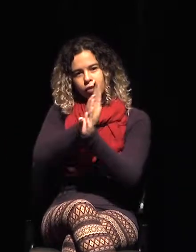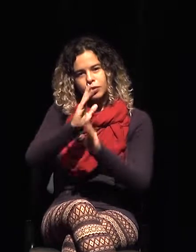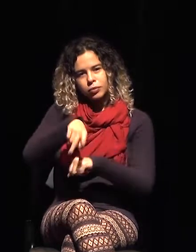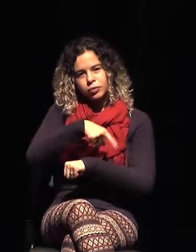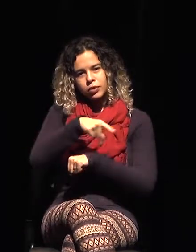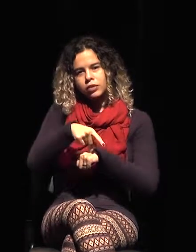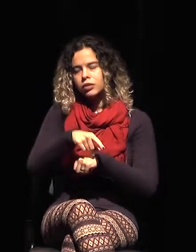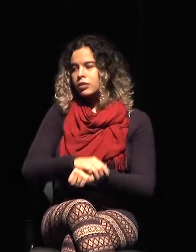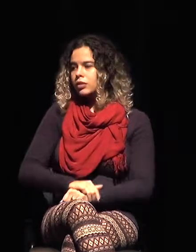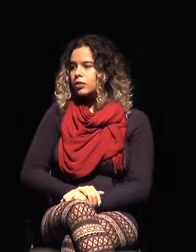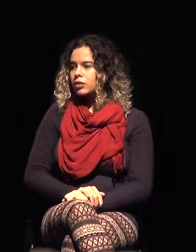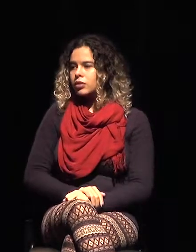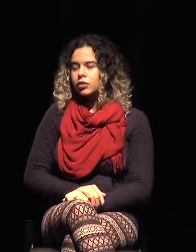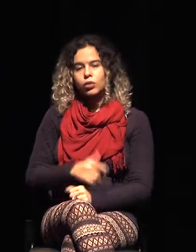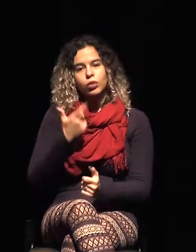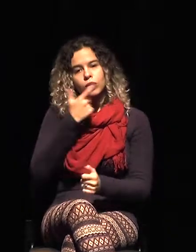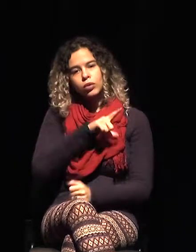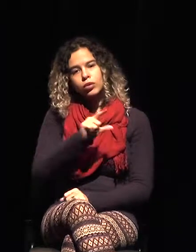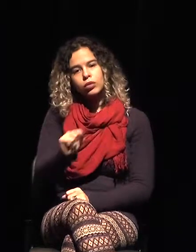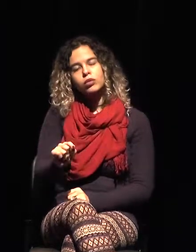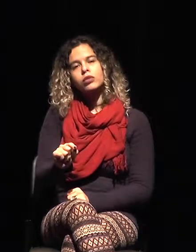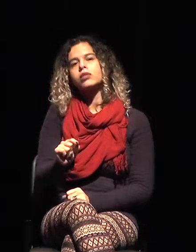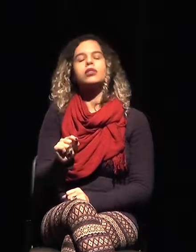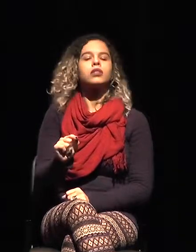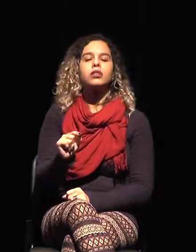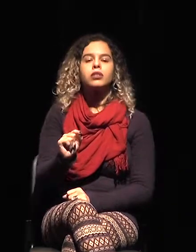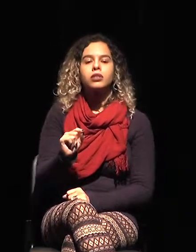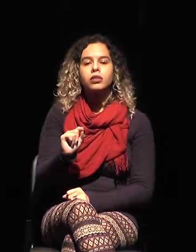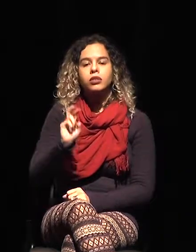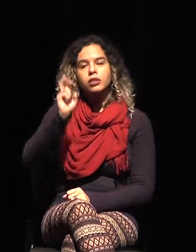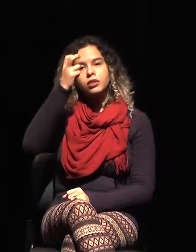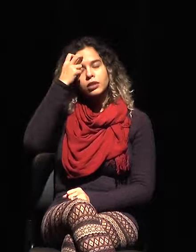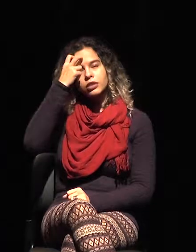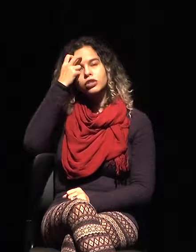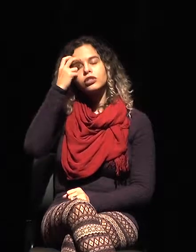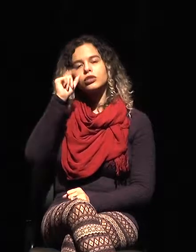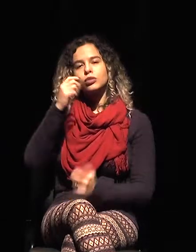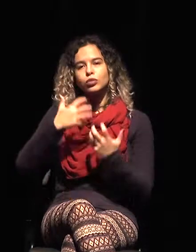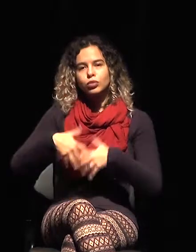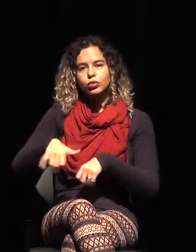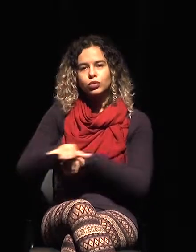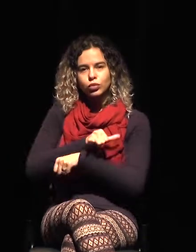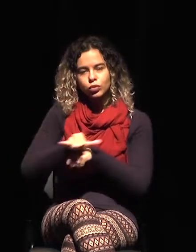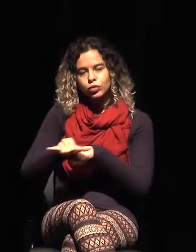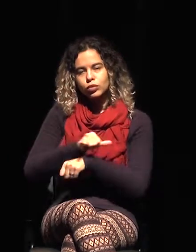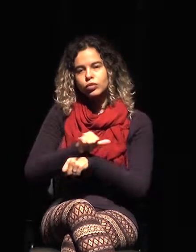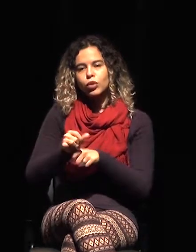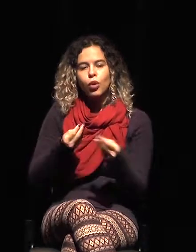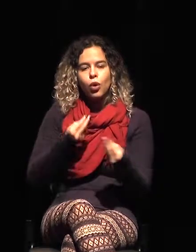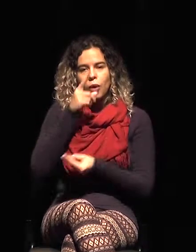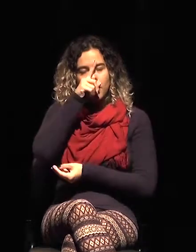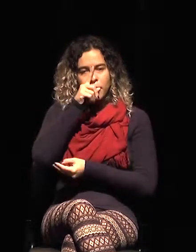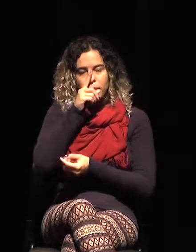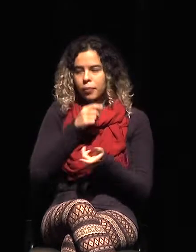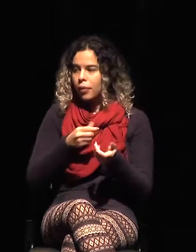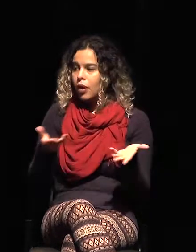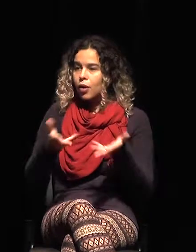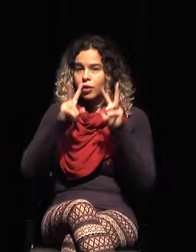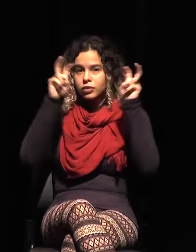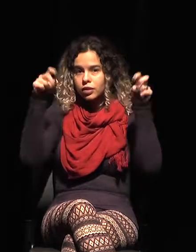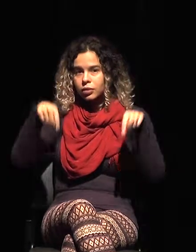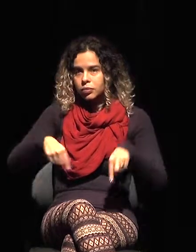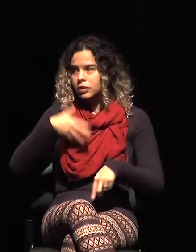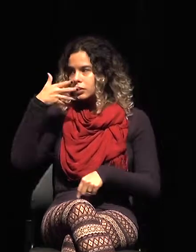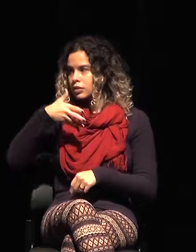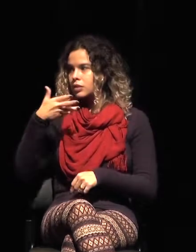de riesgo, integración entre todos los órganos. Y aquí es el tema del seminario, es la ayuda, la cooperación